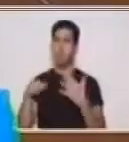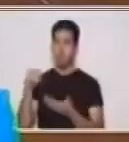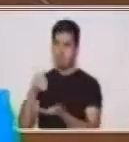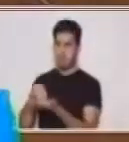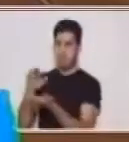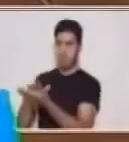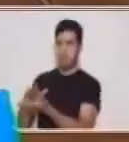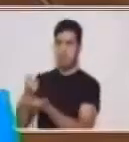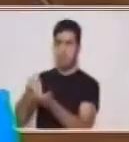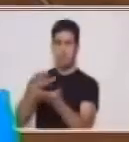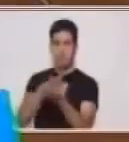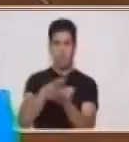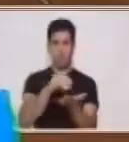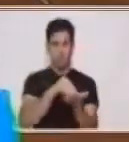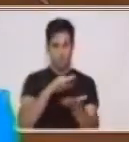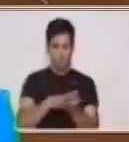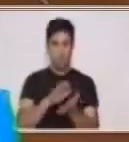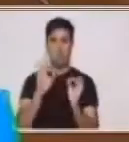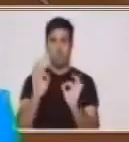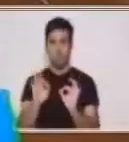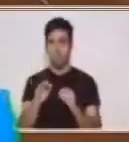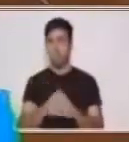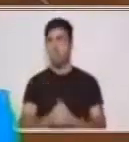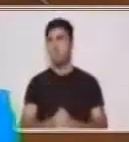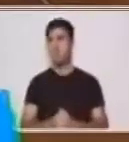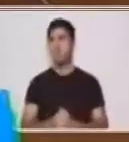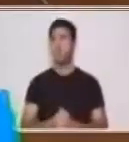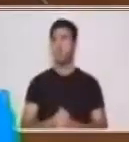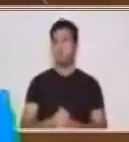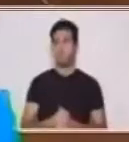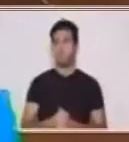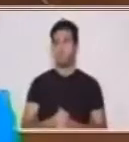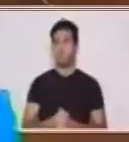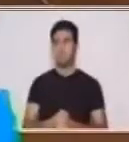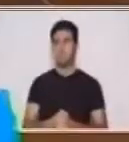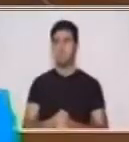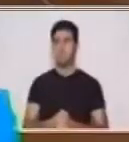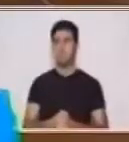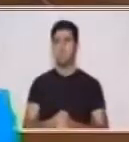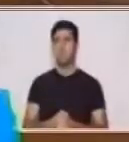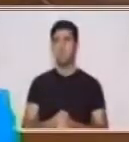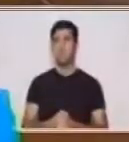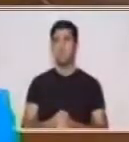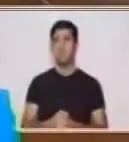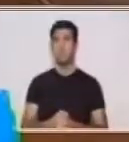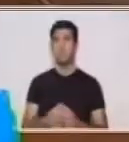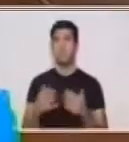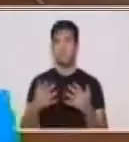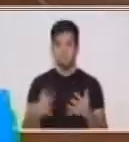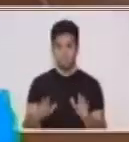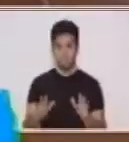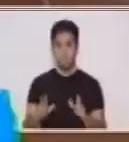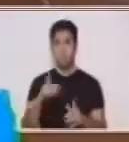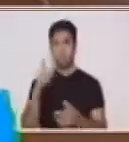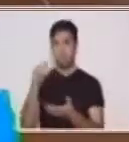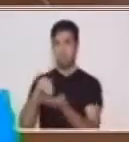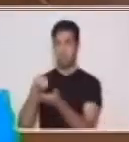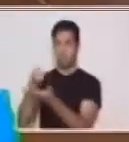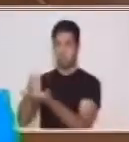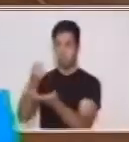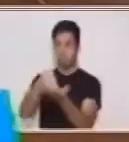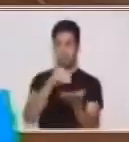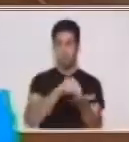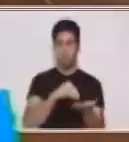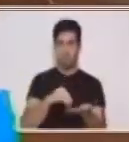Luego, nuestra tercera figura y vamos ahí colocando figura por